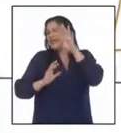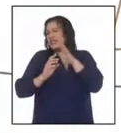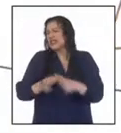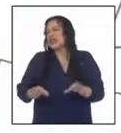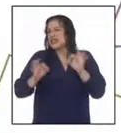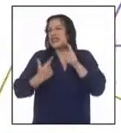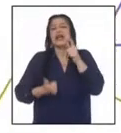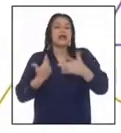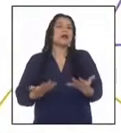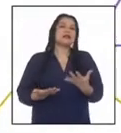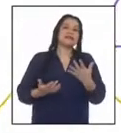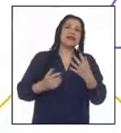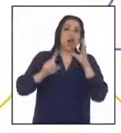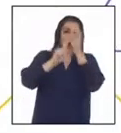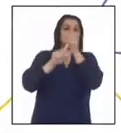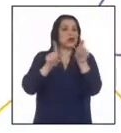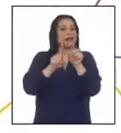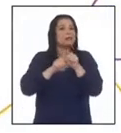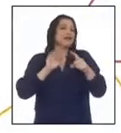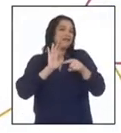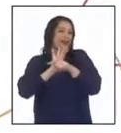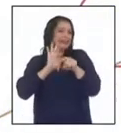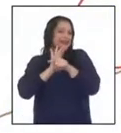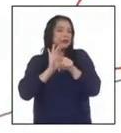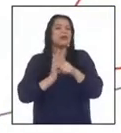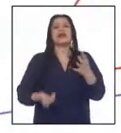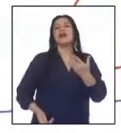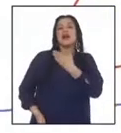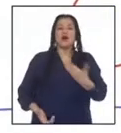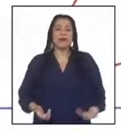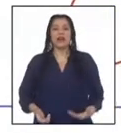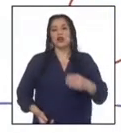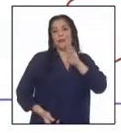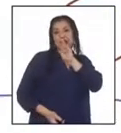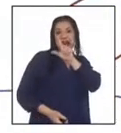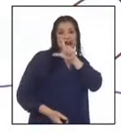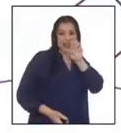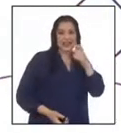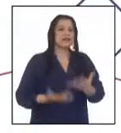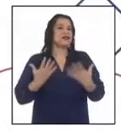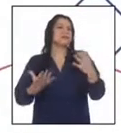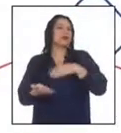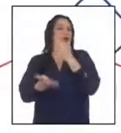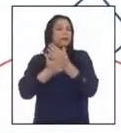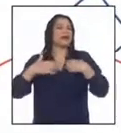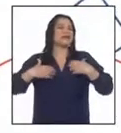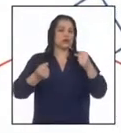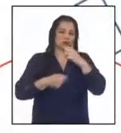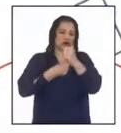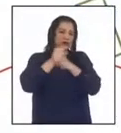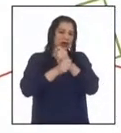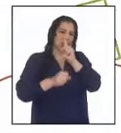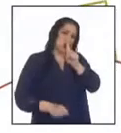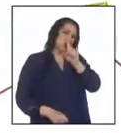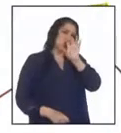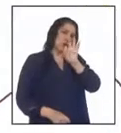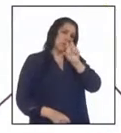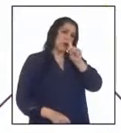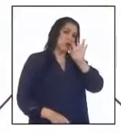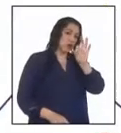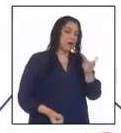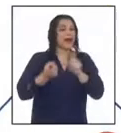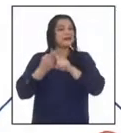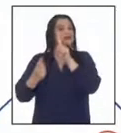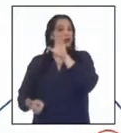y o resultado desfavorable de las políticas de gobierno de Leguía ante el problema de salud pública entre los años 1919 y 1930?